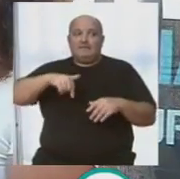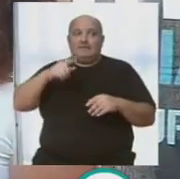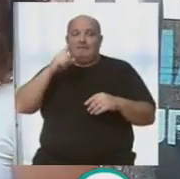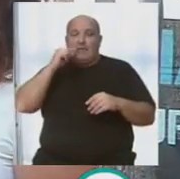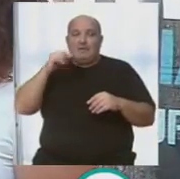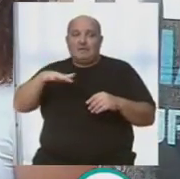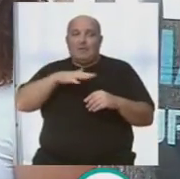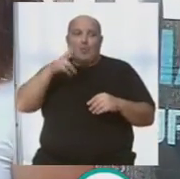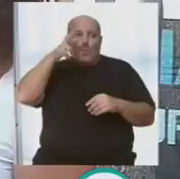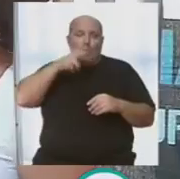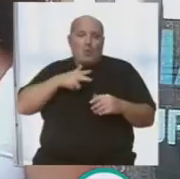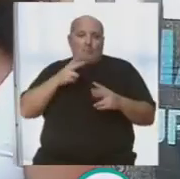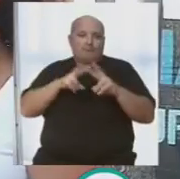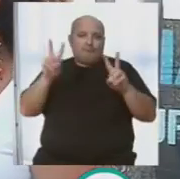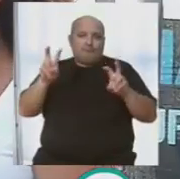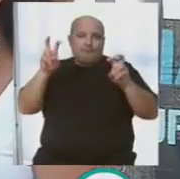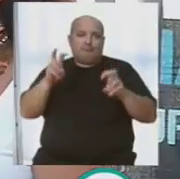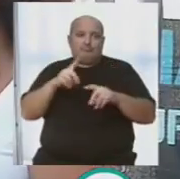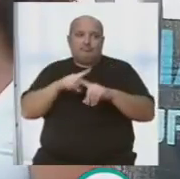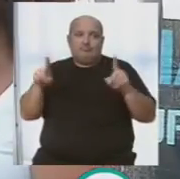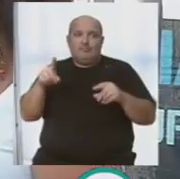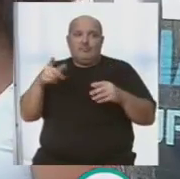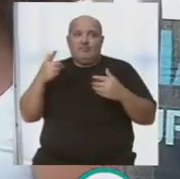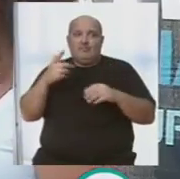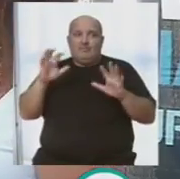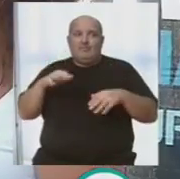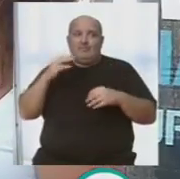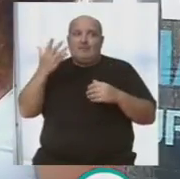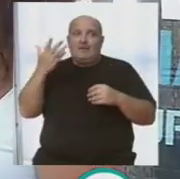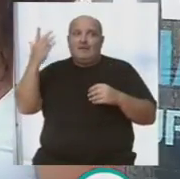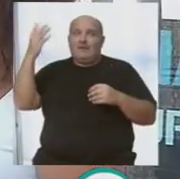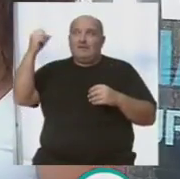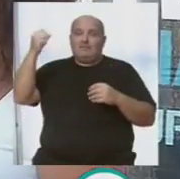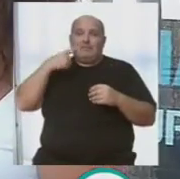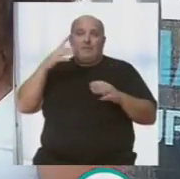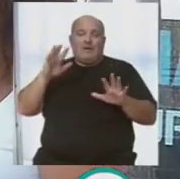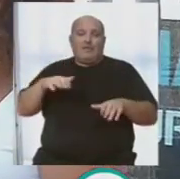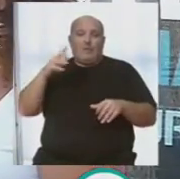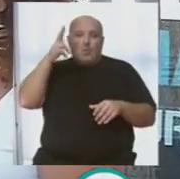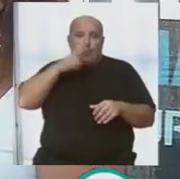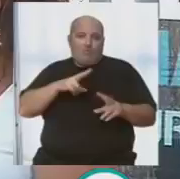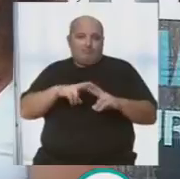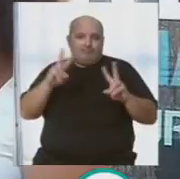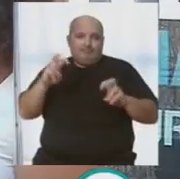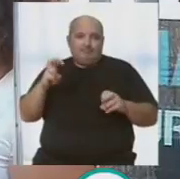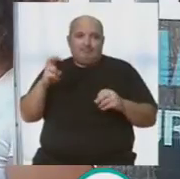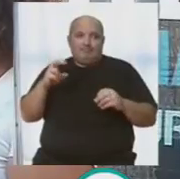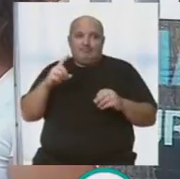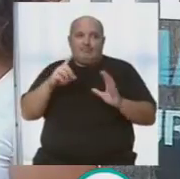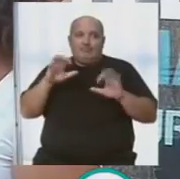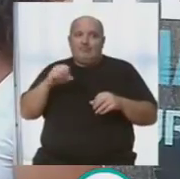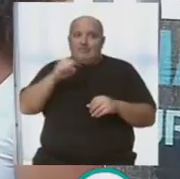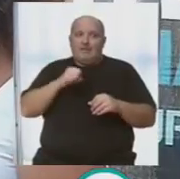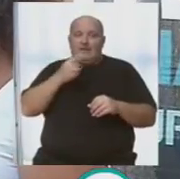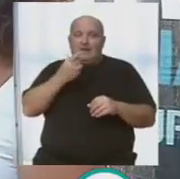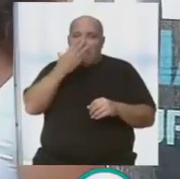en estos días es un lujo. Claro. Independientemente de quién cante, de quién cante, porque está en Cádiz, es un lujo en estos días. Porque esta ciudad encanta